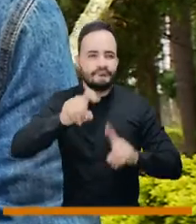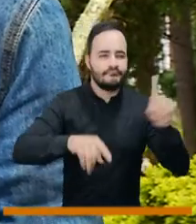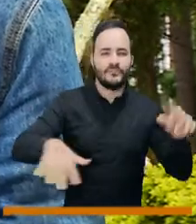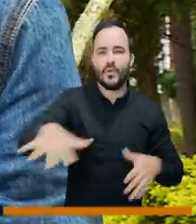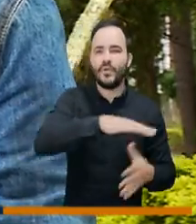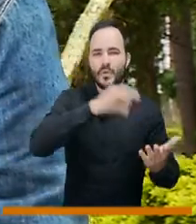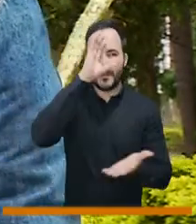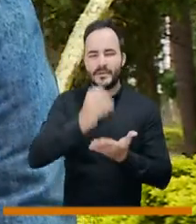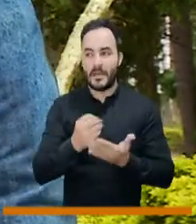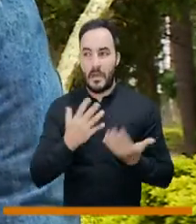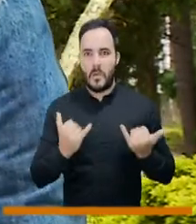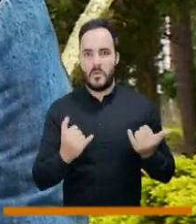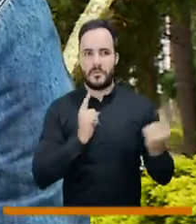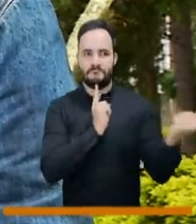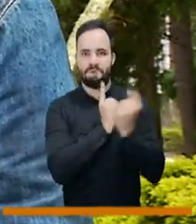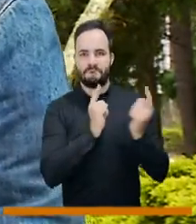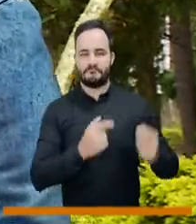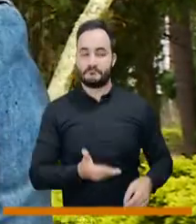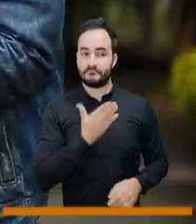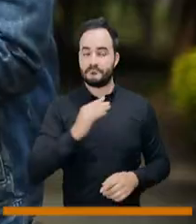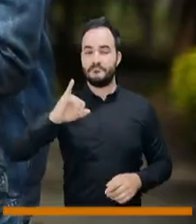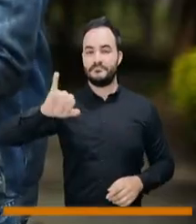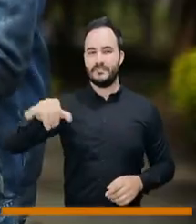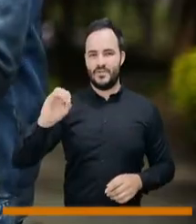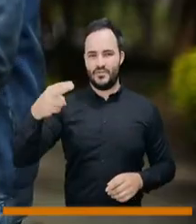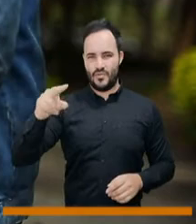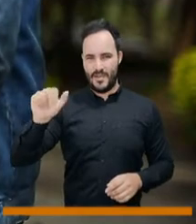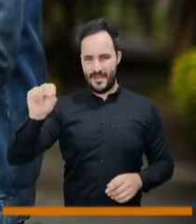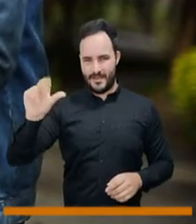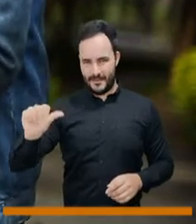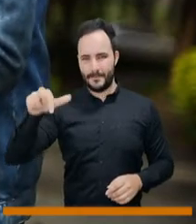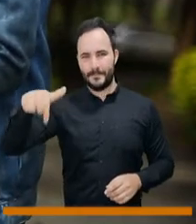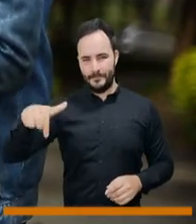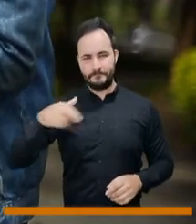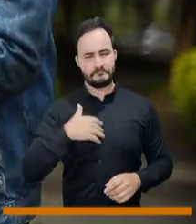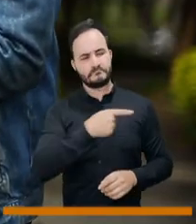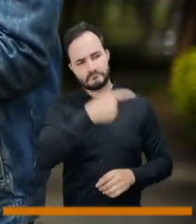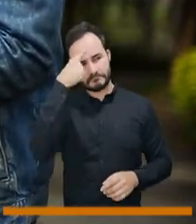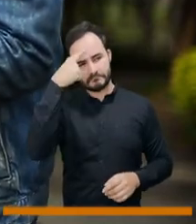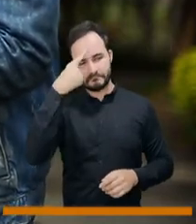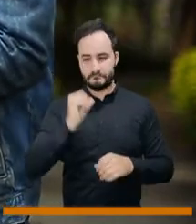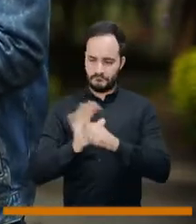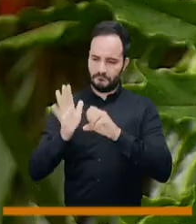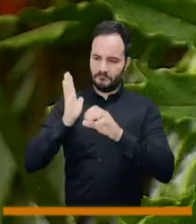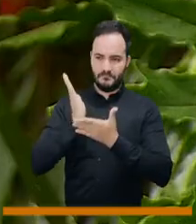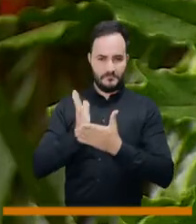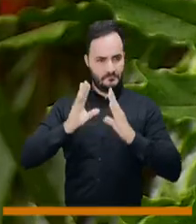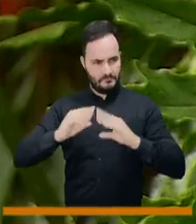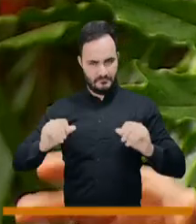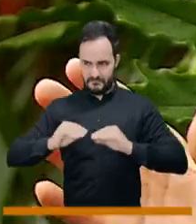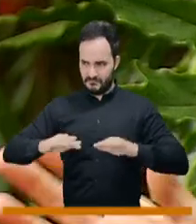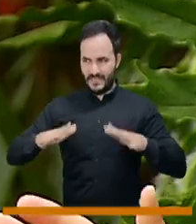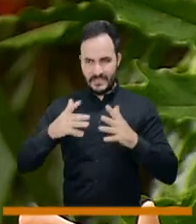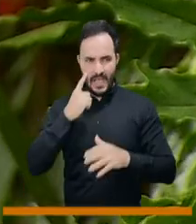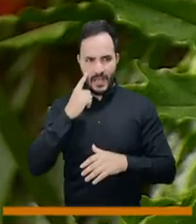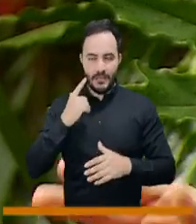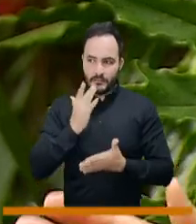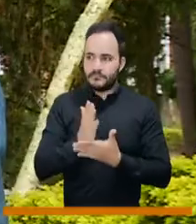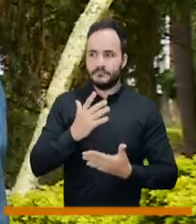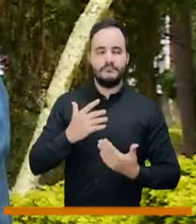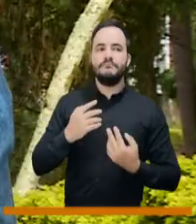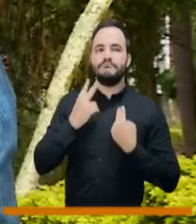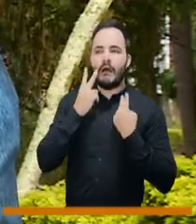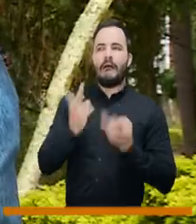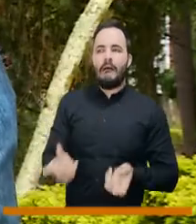el programa a los ciudadanos en los territorios. Johanna Patiño, ¿crees que la pandemia ha hecho más visible y ha